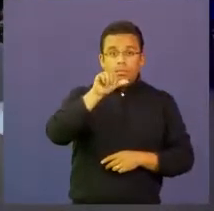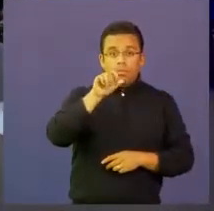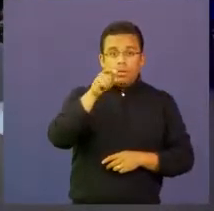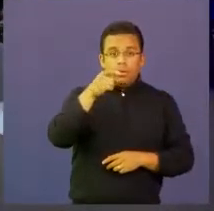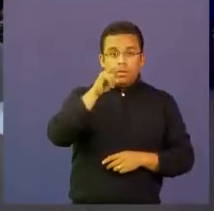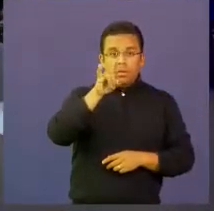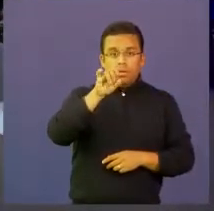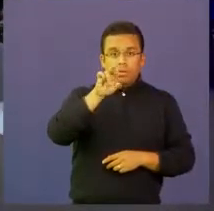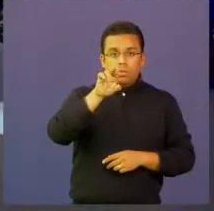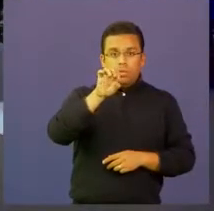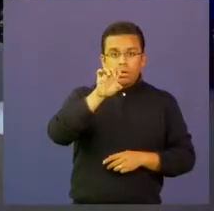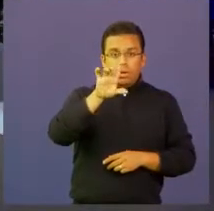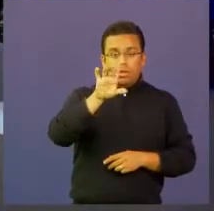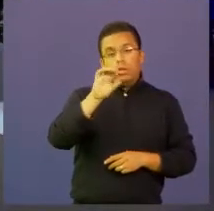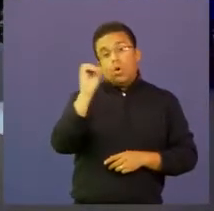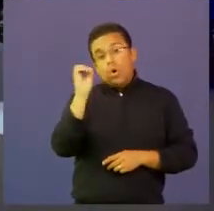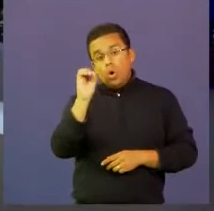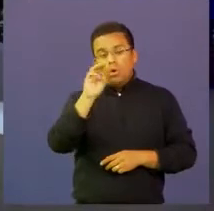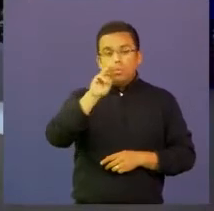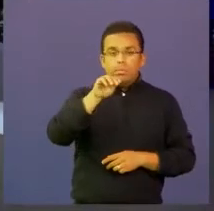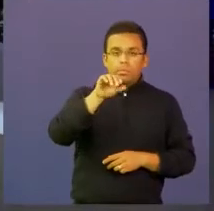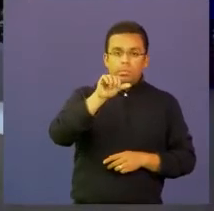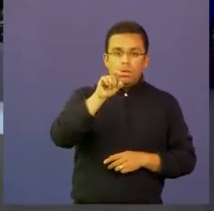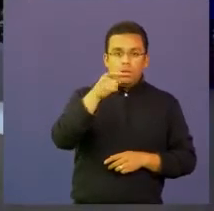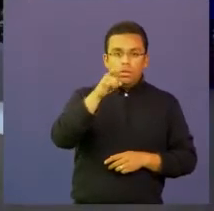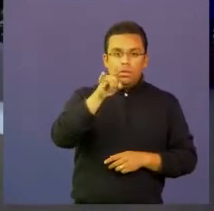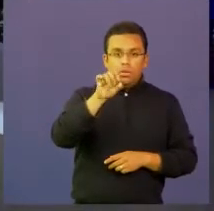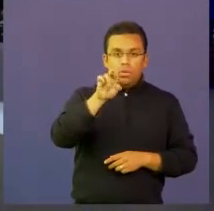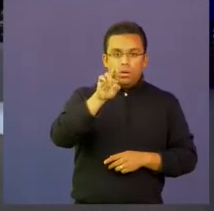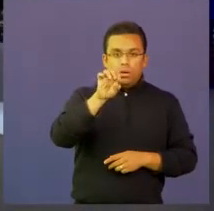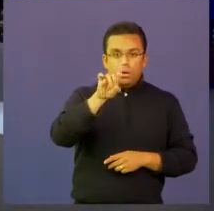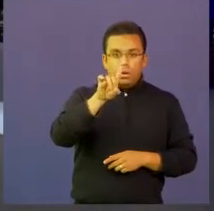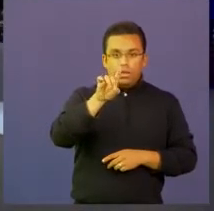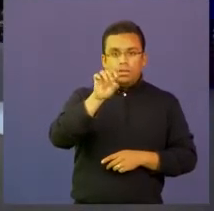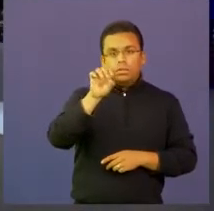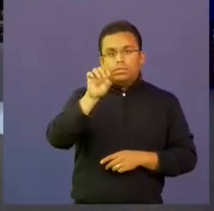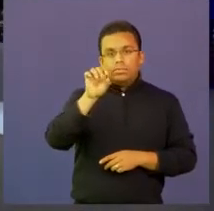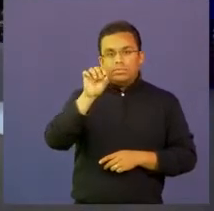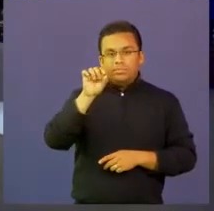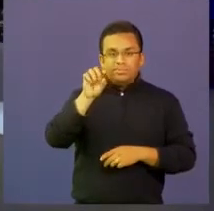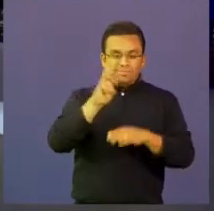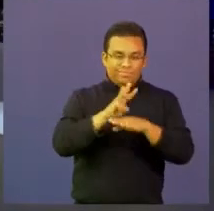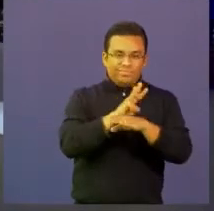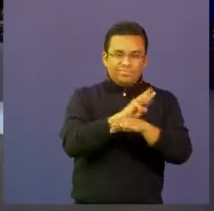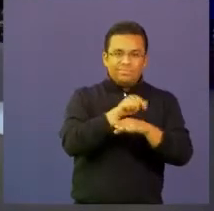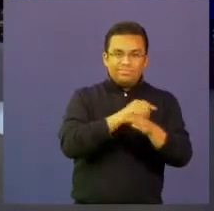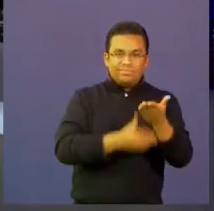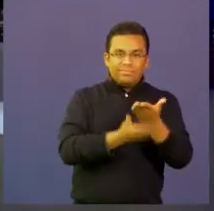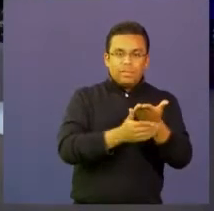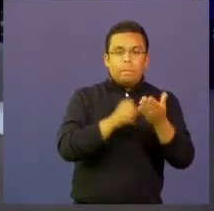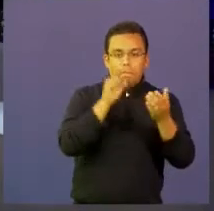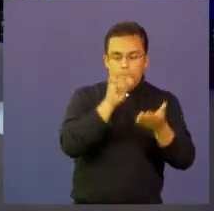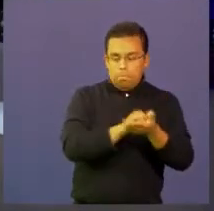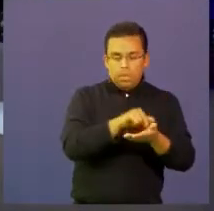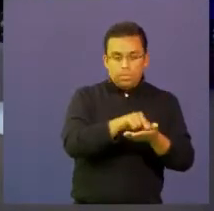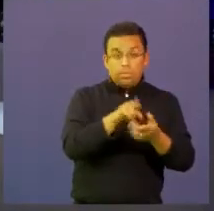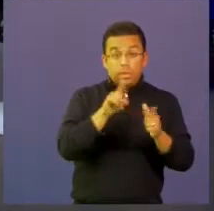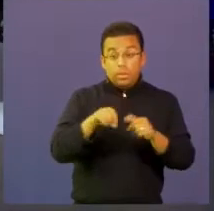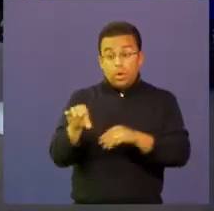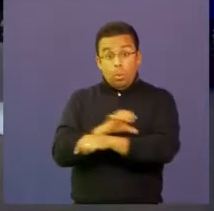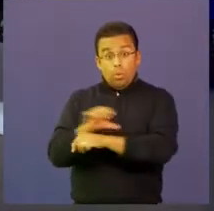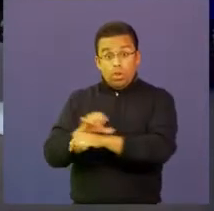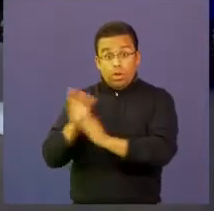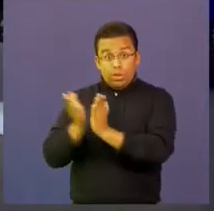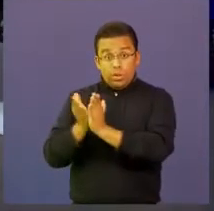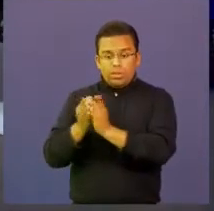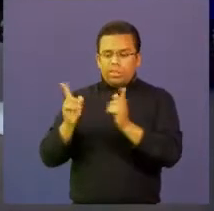maguaret.gov.co y que lo busquen en las tabletas para educar los computadores para educar tienen todas las aplicaciones que se